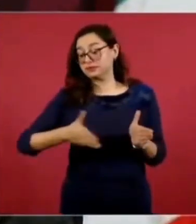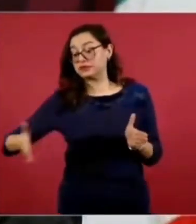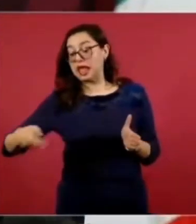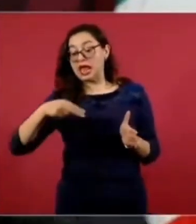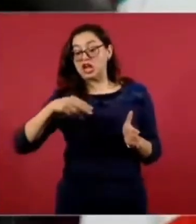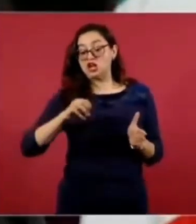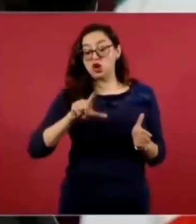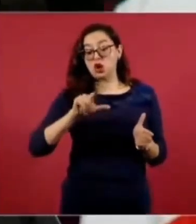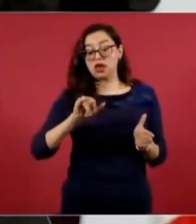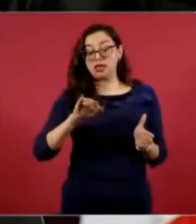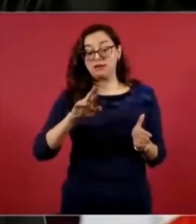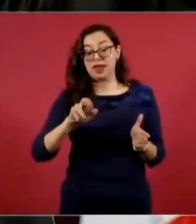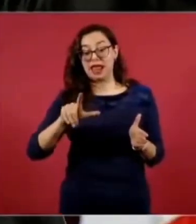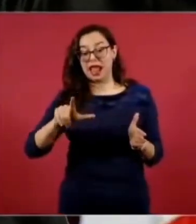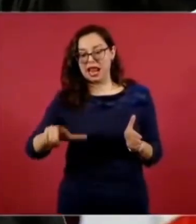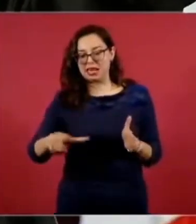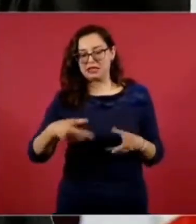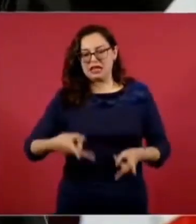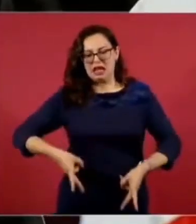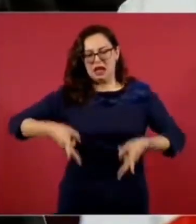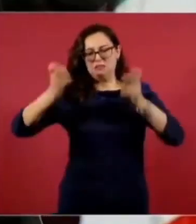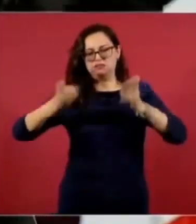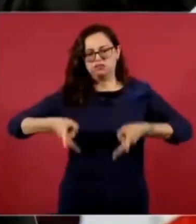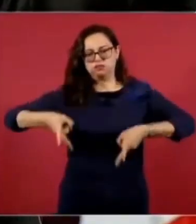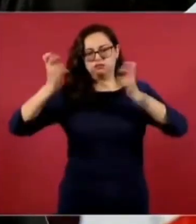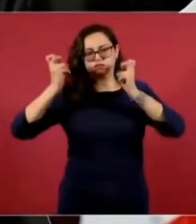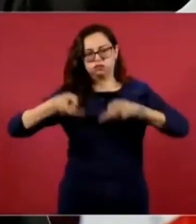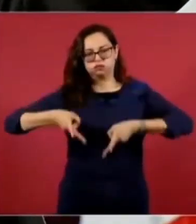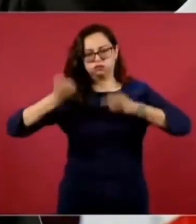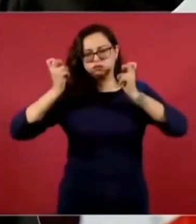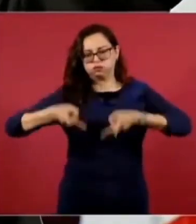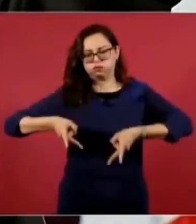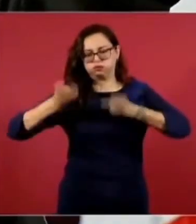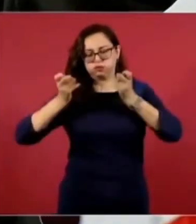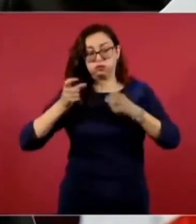Pues igual que lo que hacía la élite